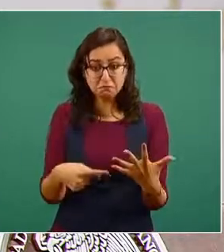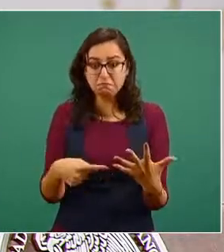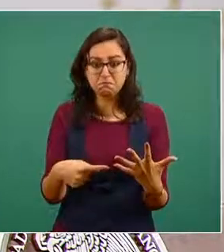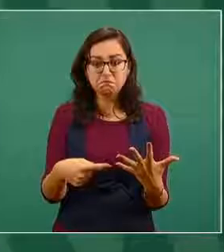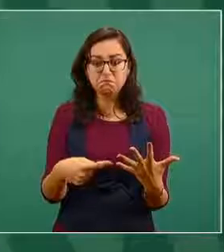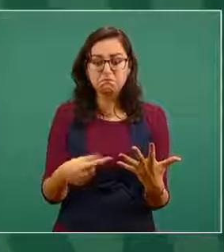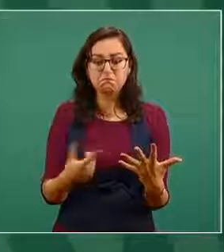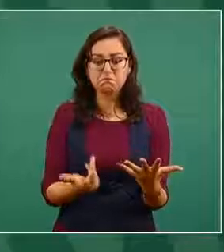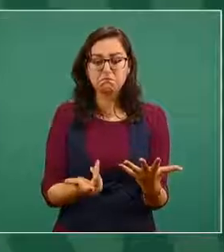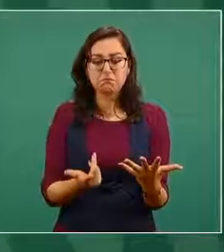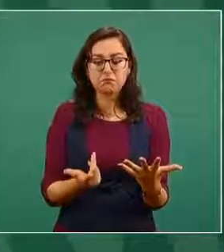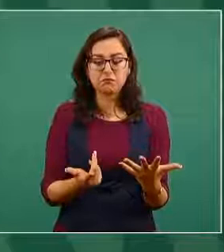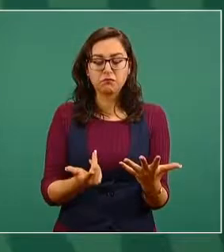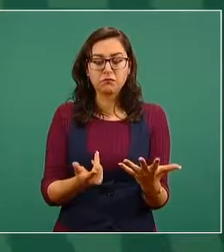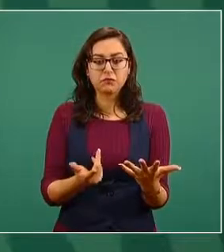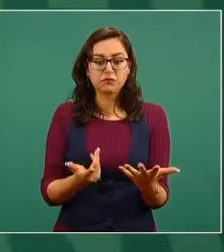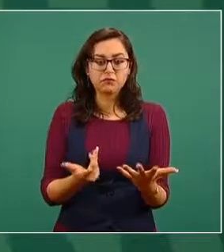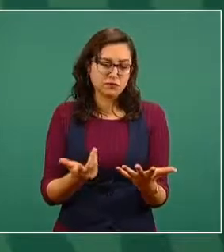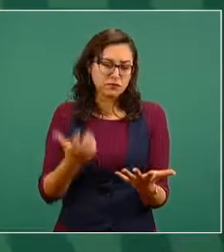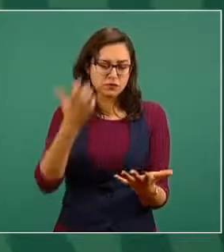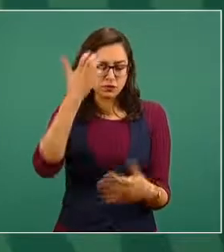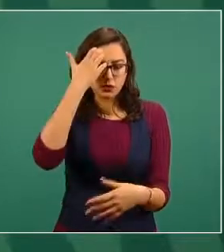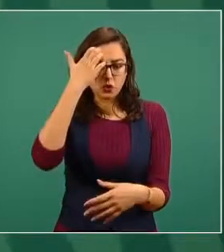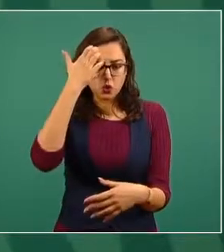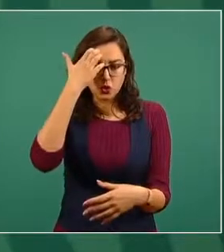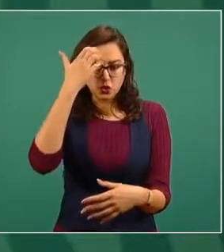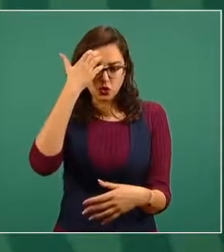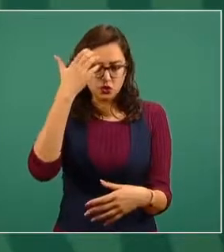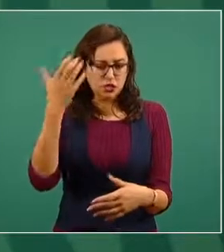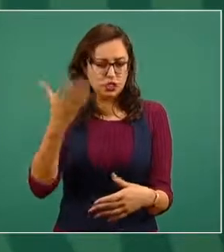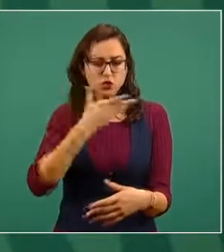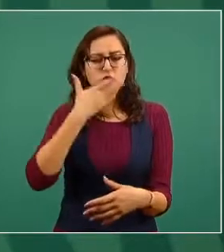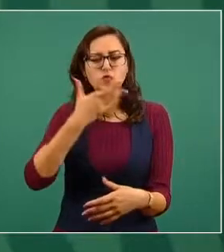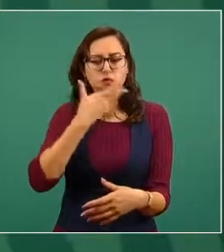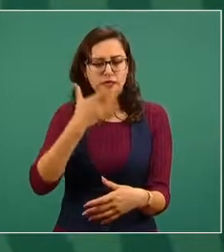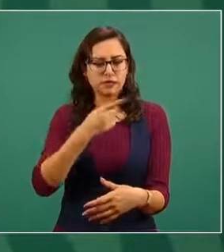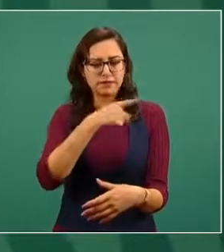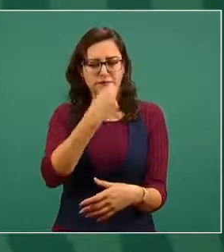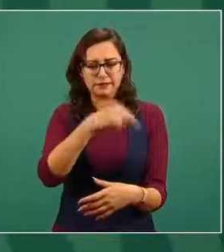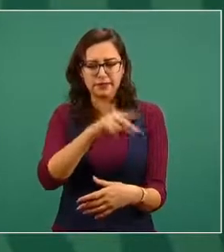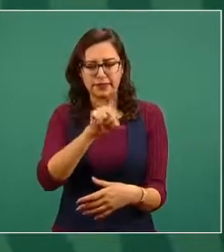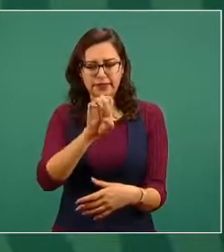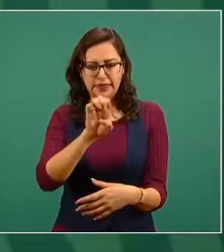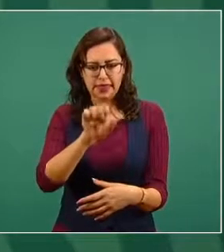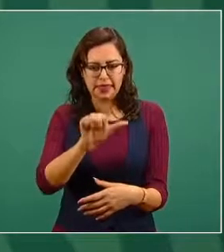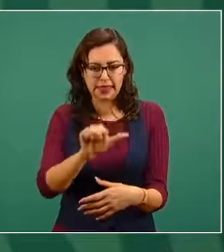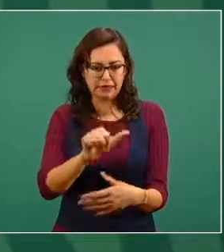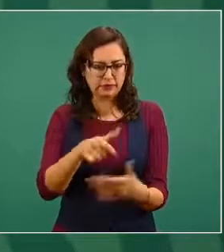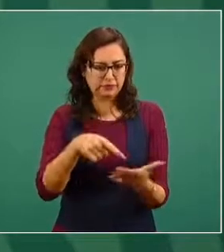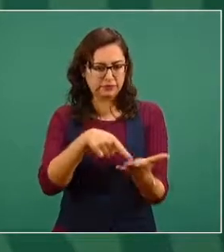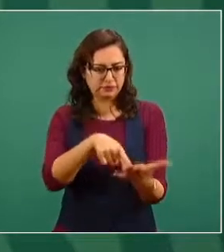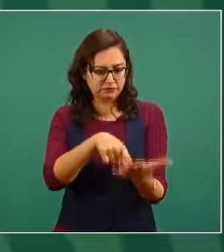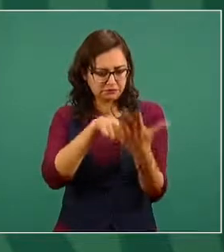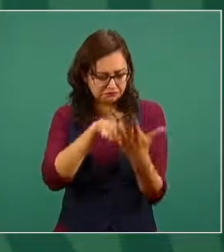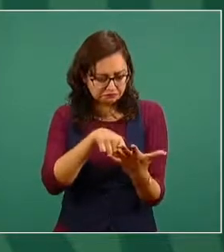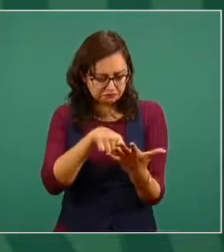que se conoce por sus siglas como DEA, no tienen